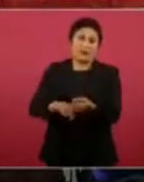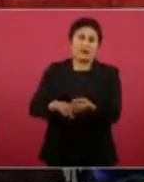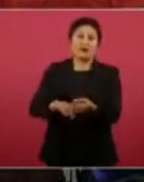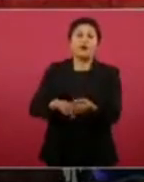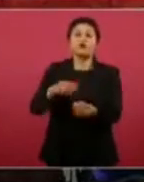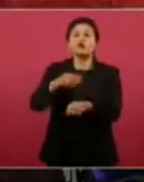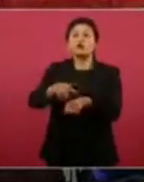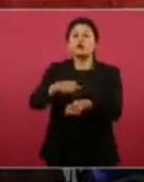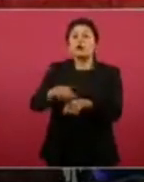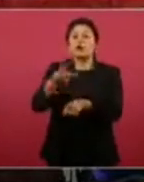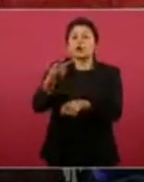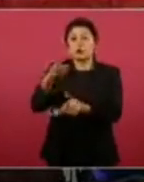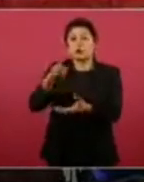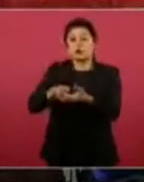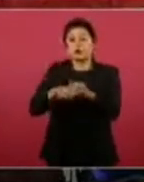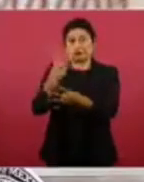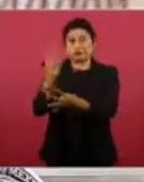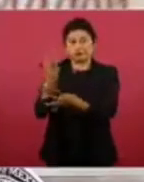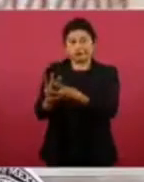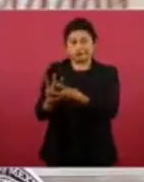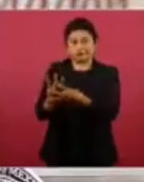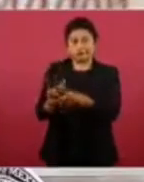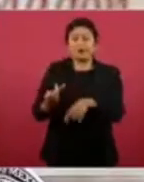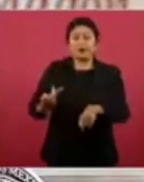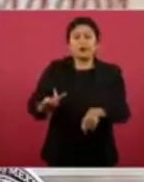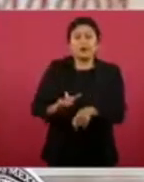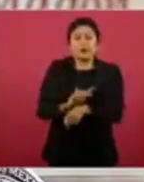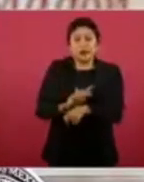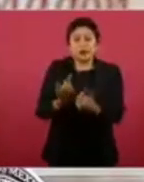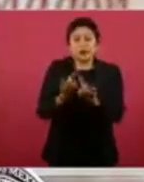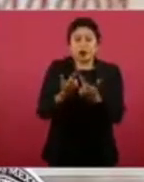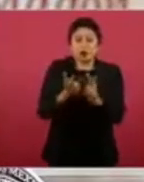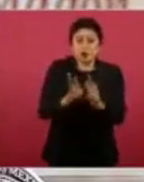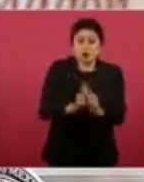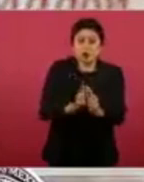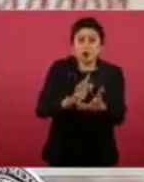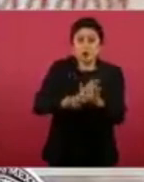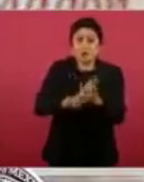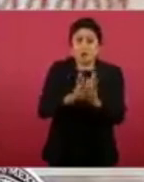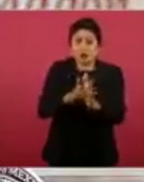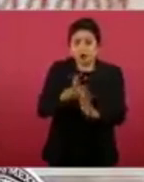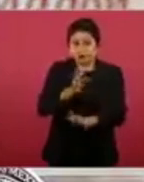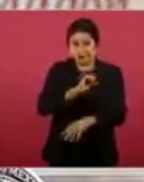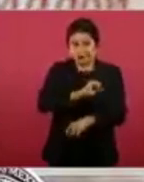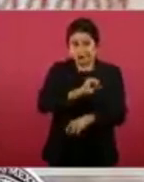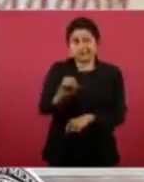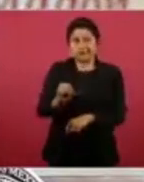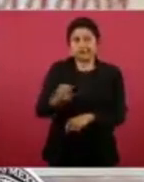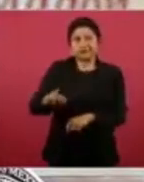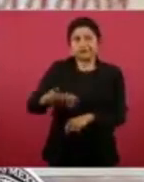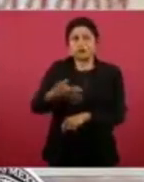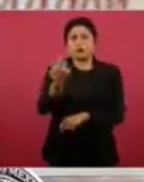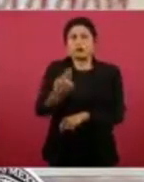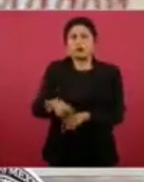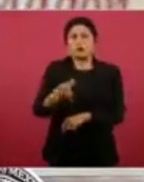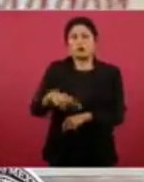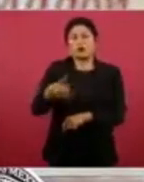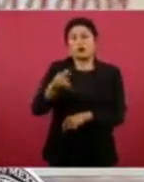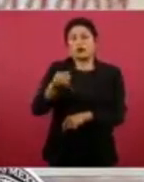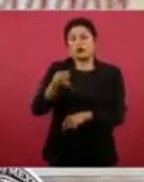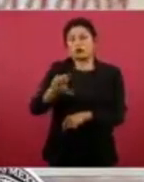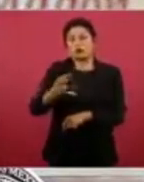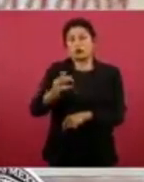donde grupos delictivos identificados como los chapos fueron